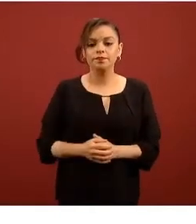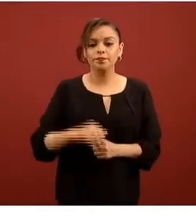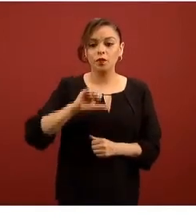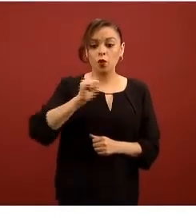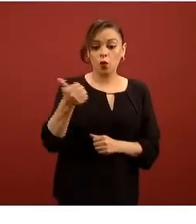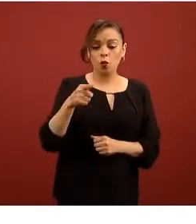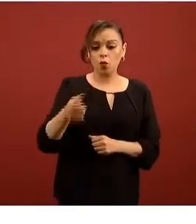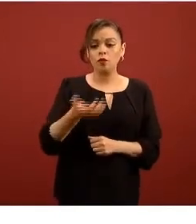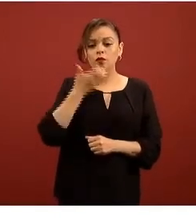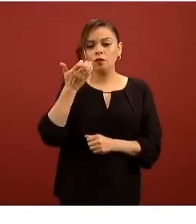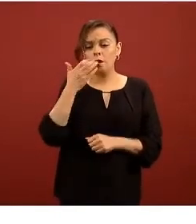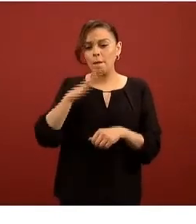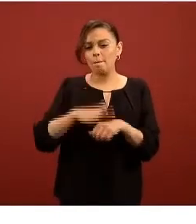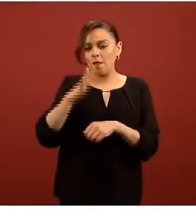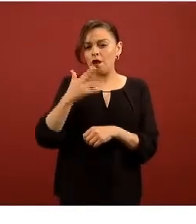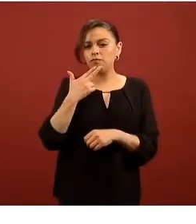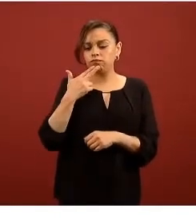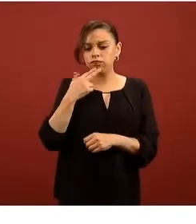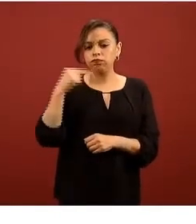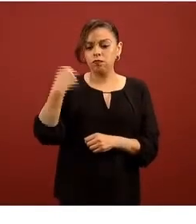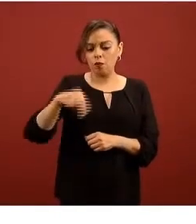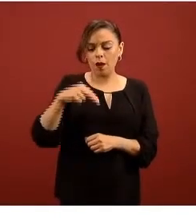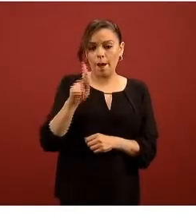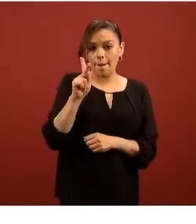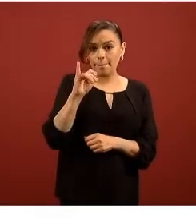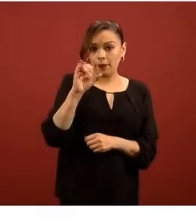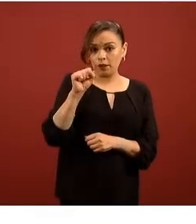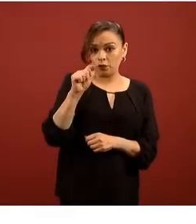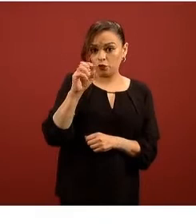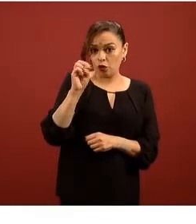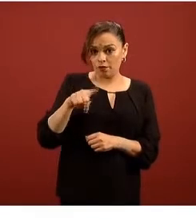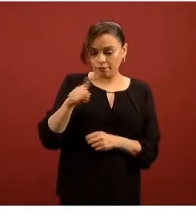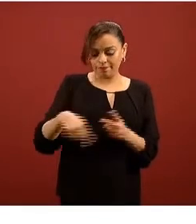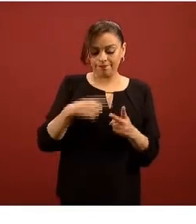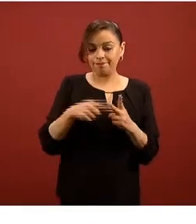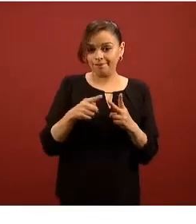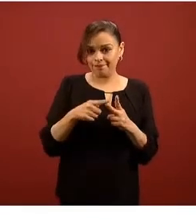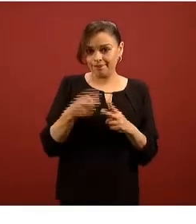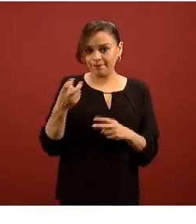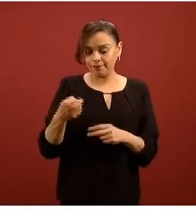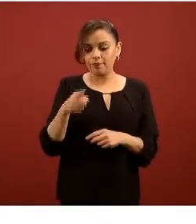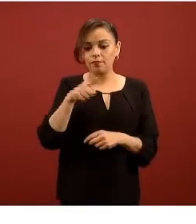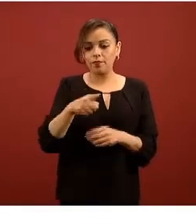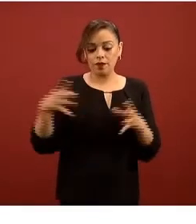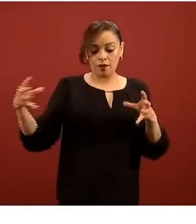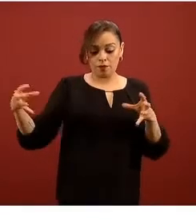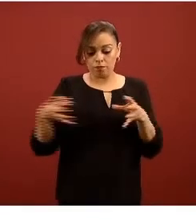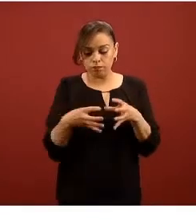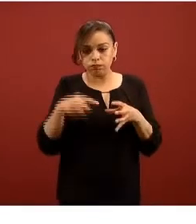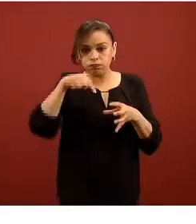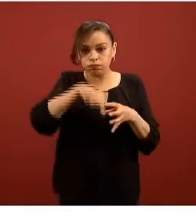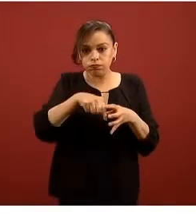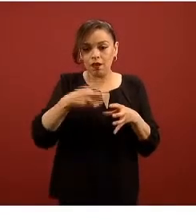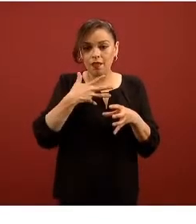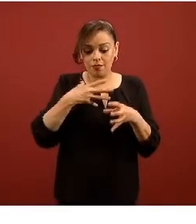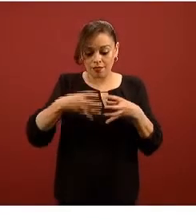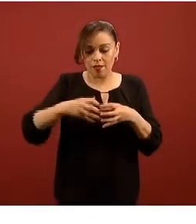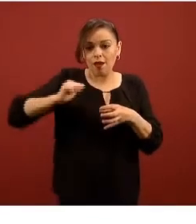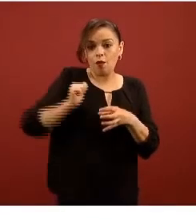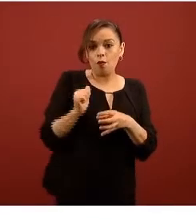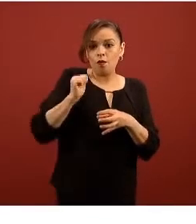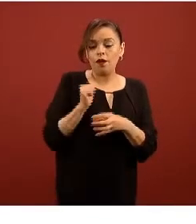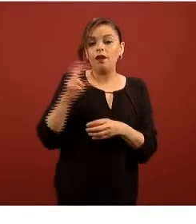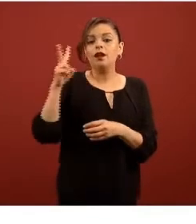pistón el pistón es un recipiente donde el aire es comprimido de